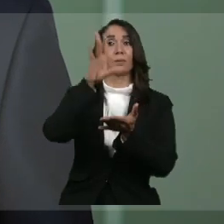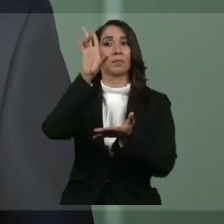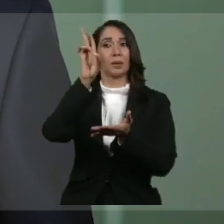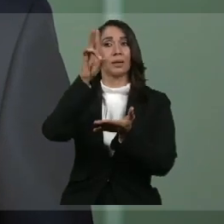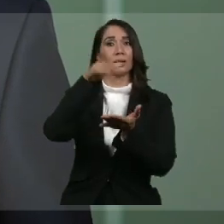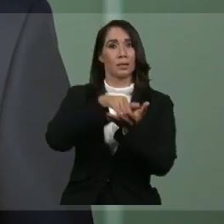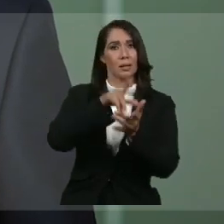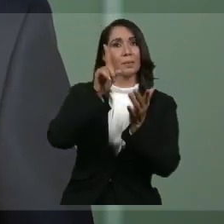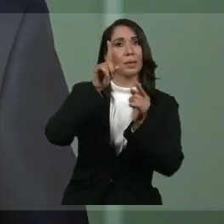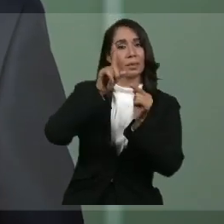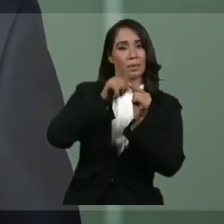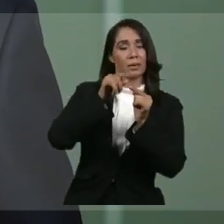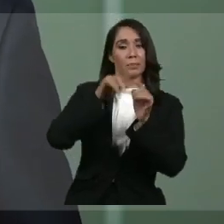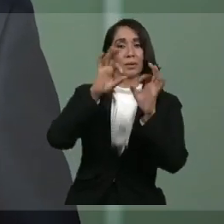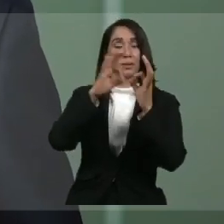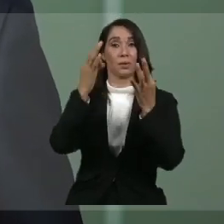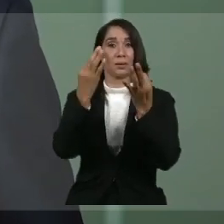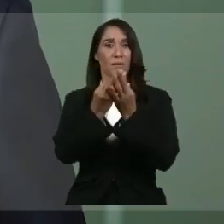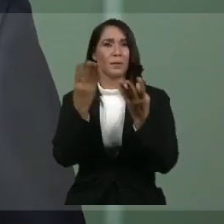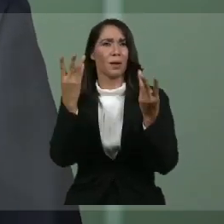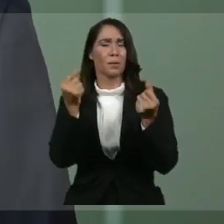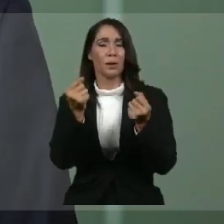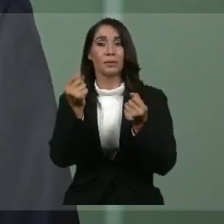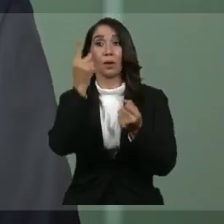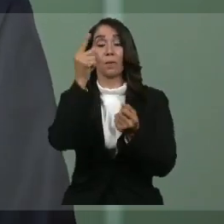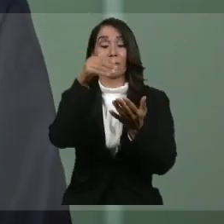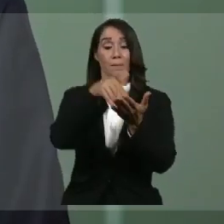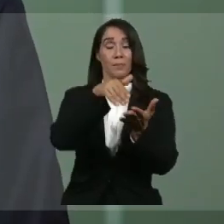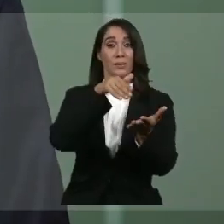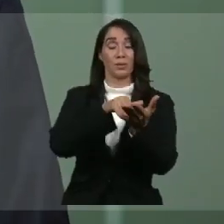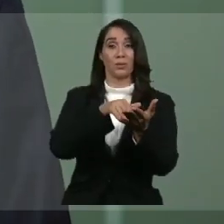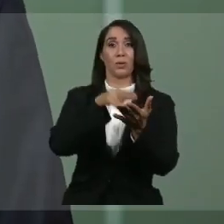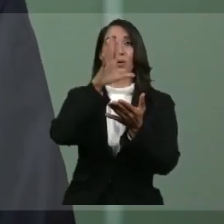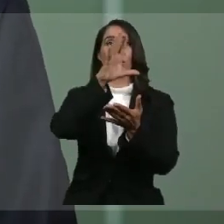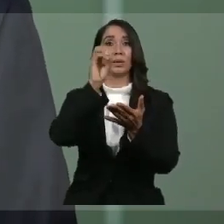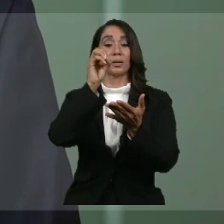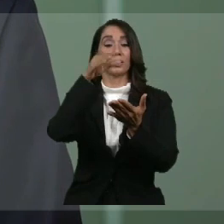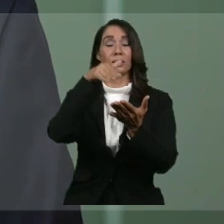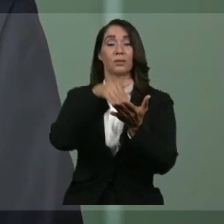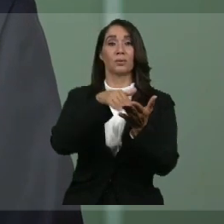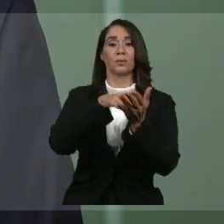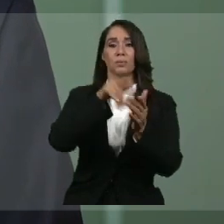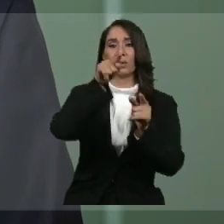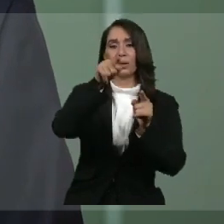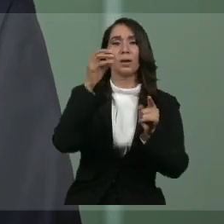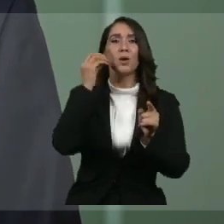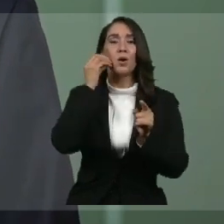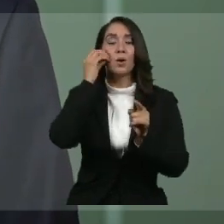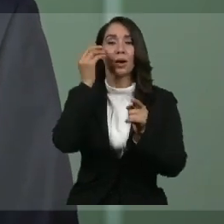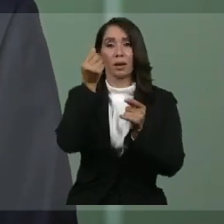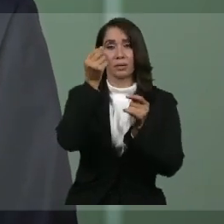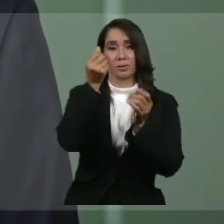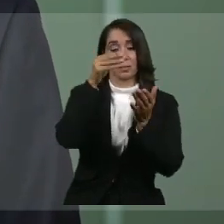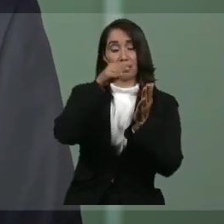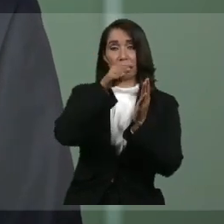pesos al mes a un millón y medio de hogares debidamente identificados por su bajo nivel de ingreso.